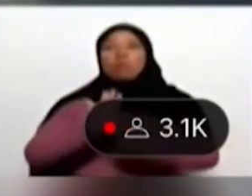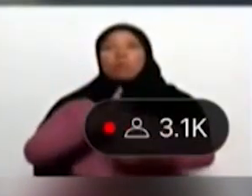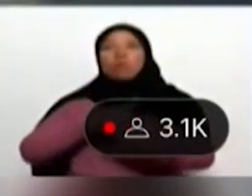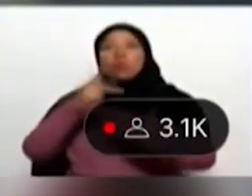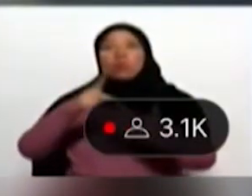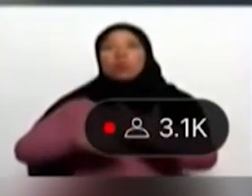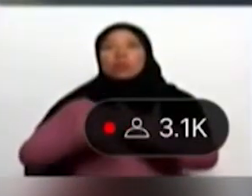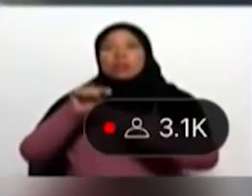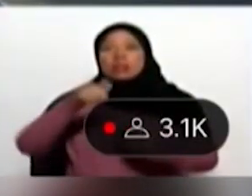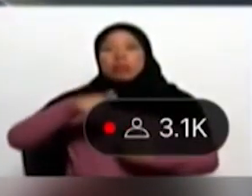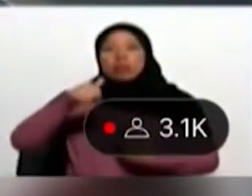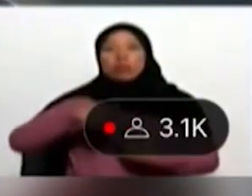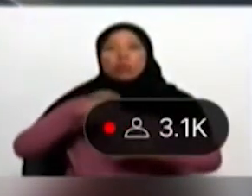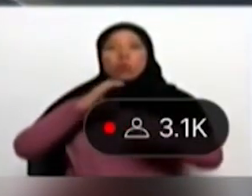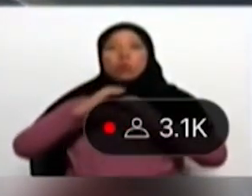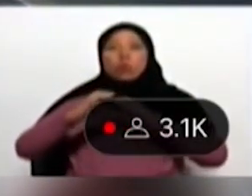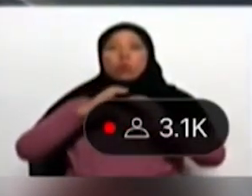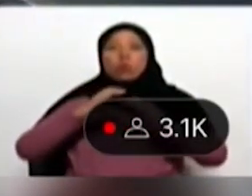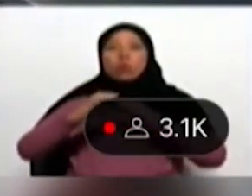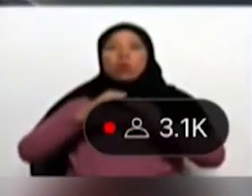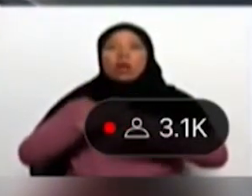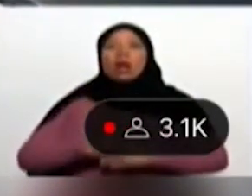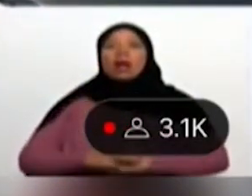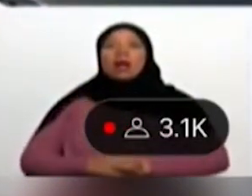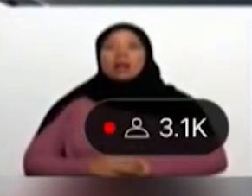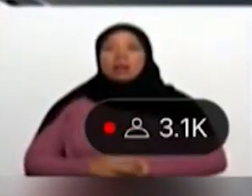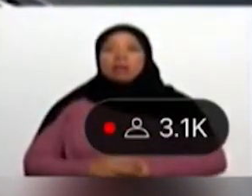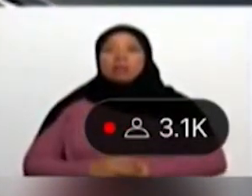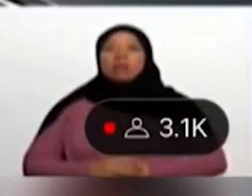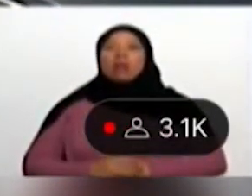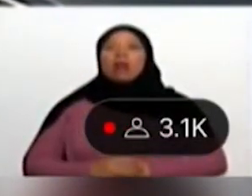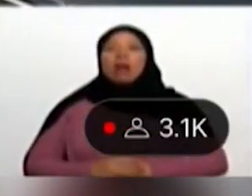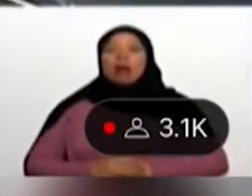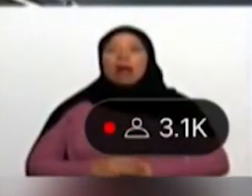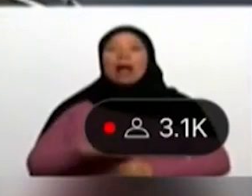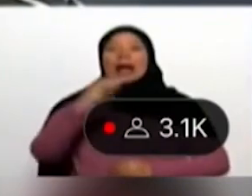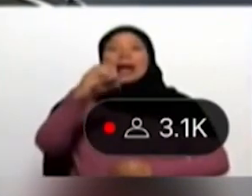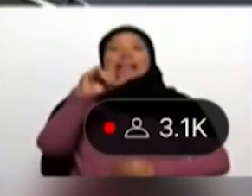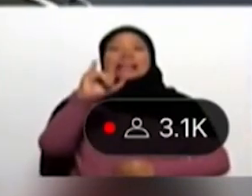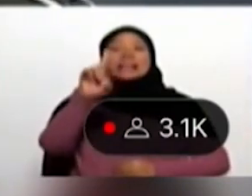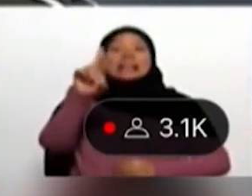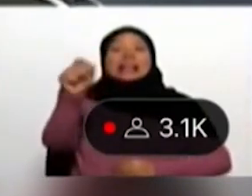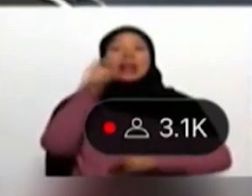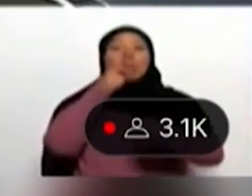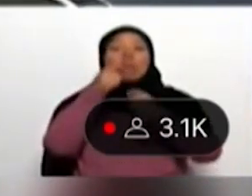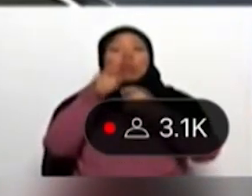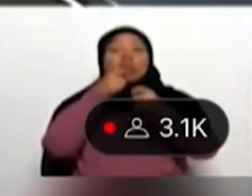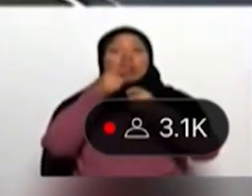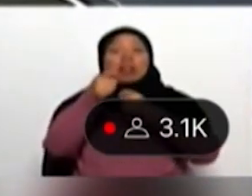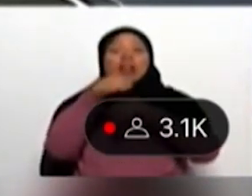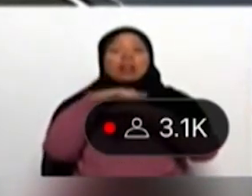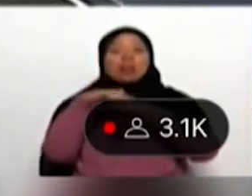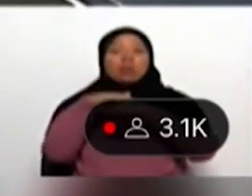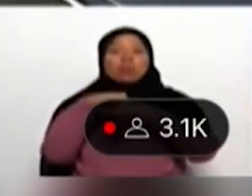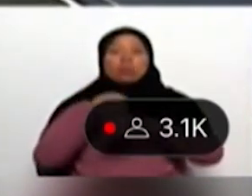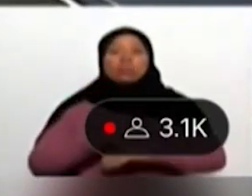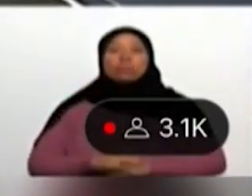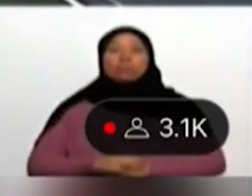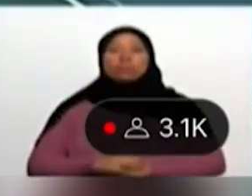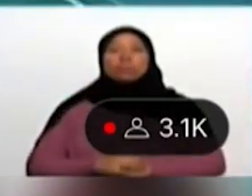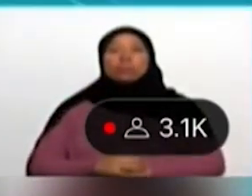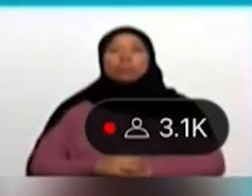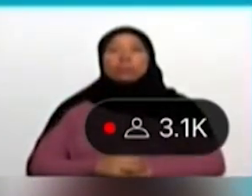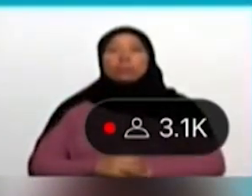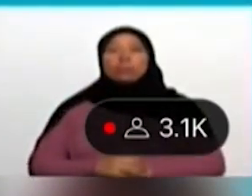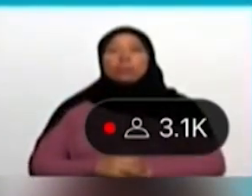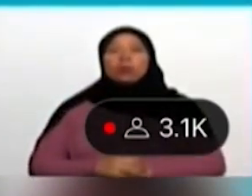Estelares de Con Maduro Más a partir de este programa. Adelante, Sira. Presidente de Venezuela incorpora a su